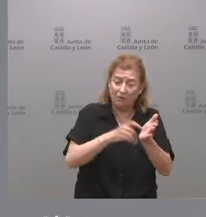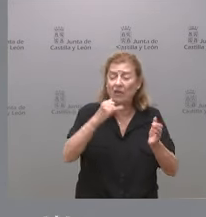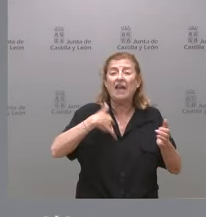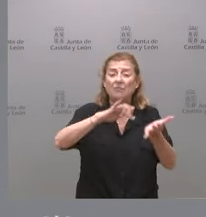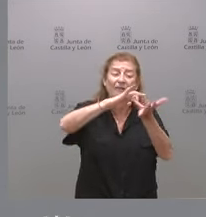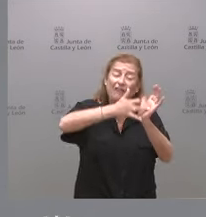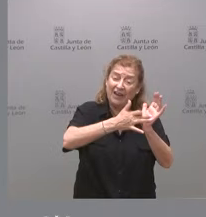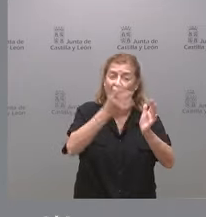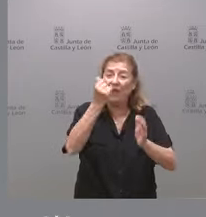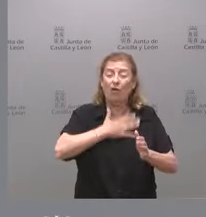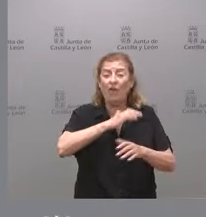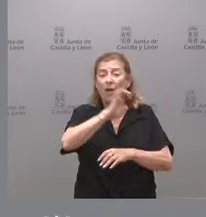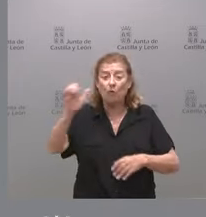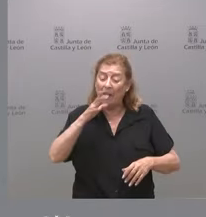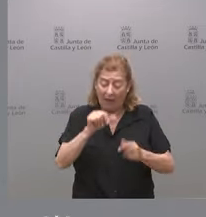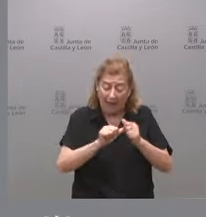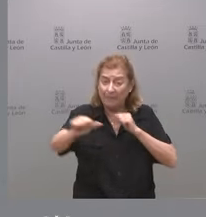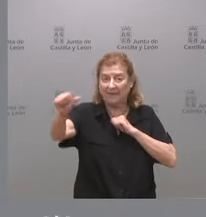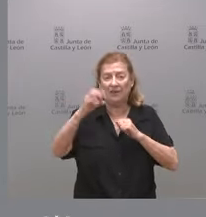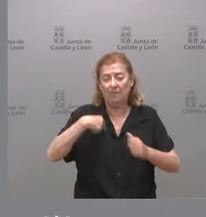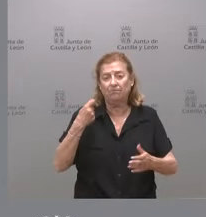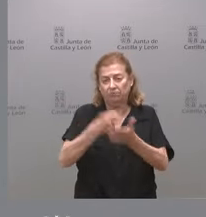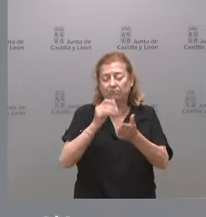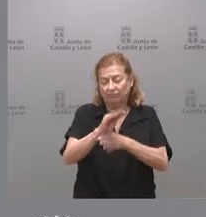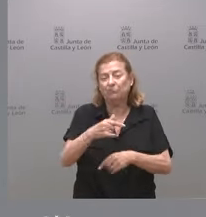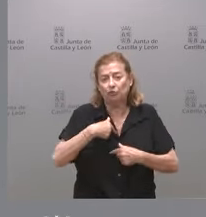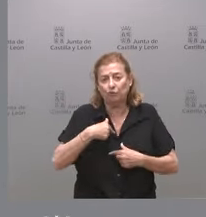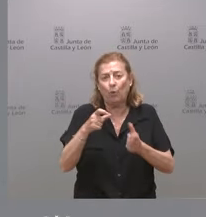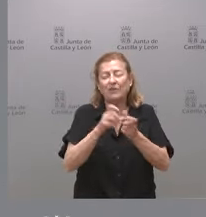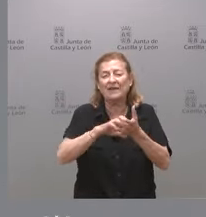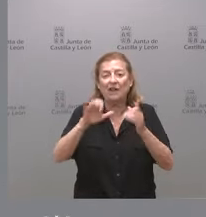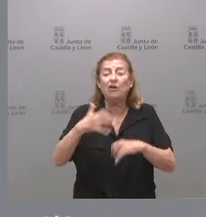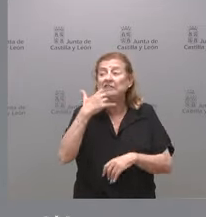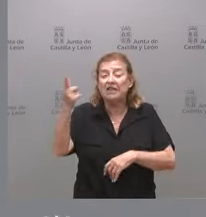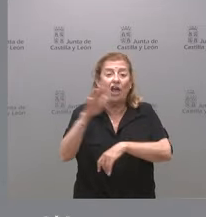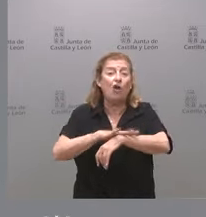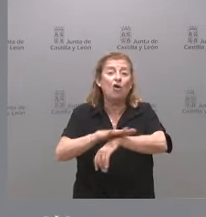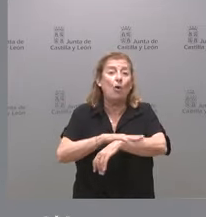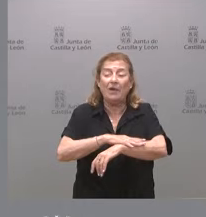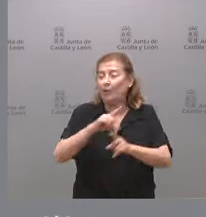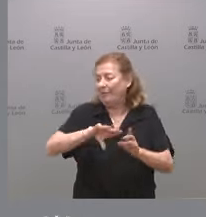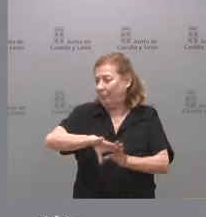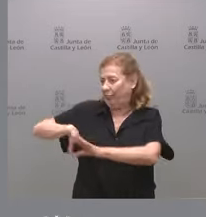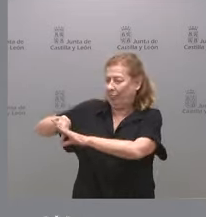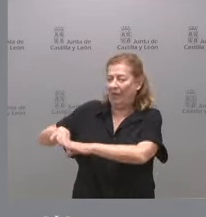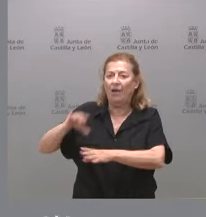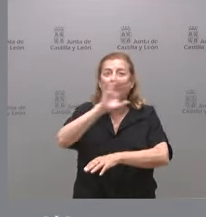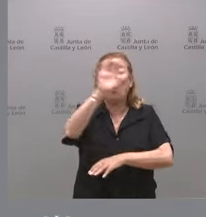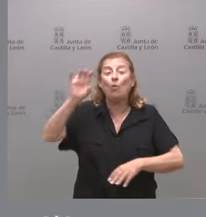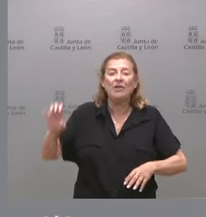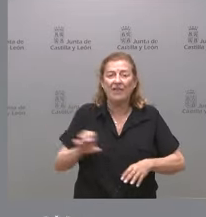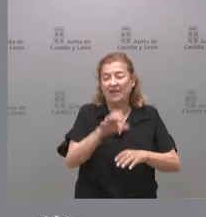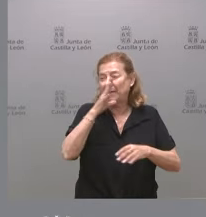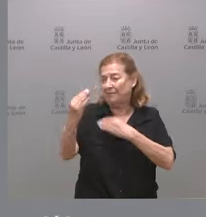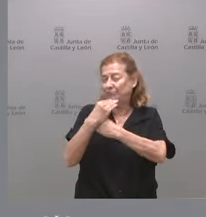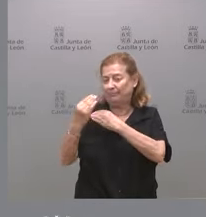europeos. A partir de ahora tendremos que financiar en exclusiva la Junta de Castilla y León si el Gobierno deja de lado a las comunidades autónomas en la